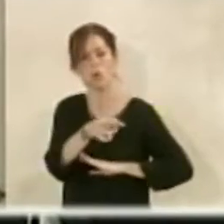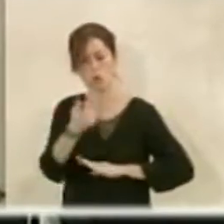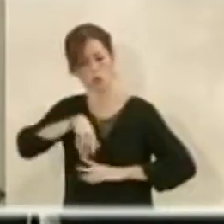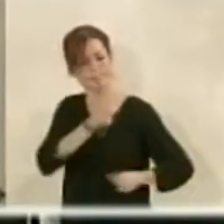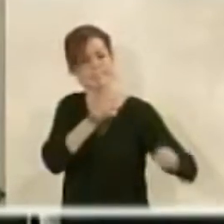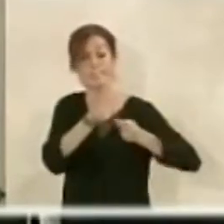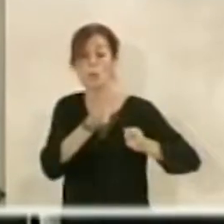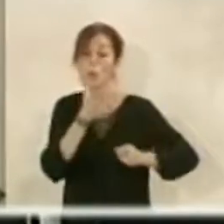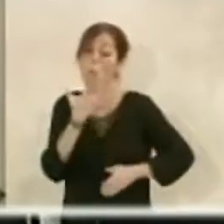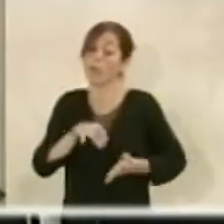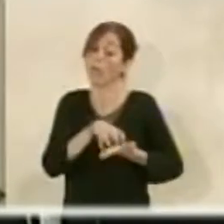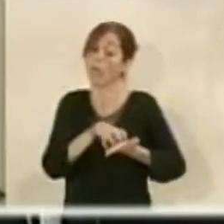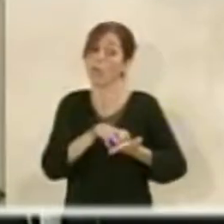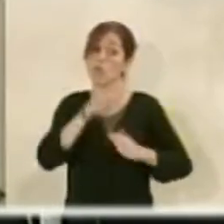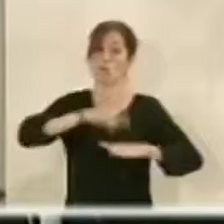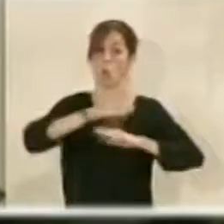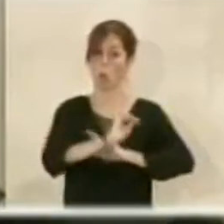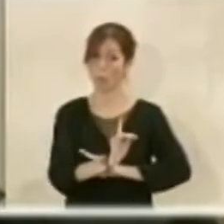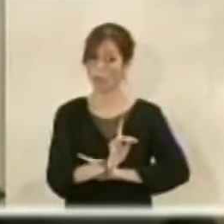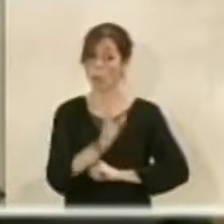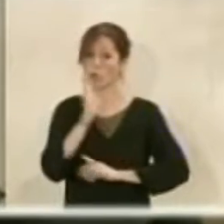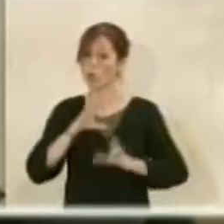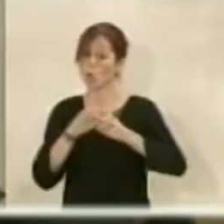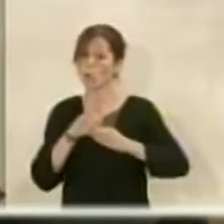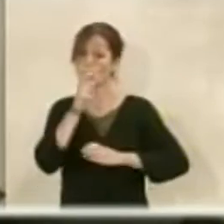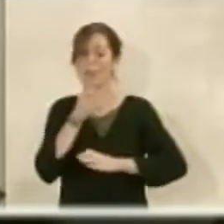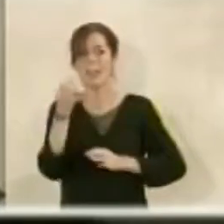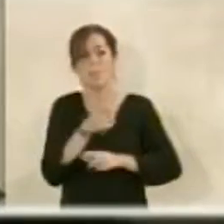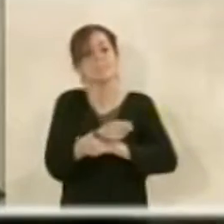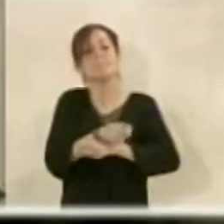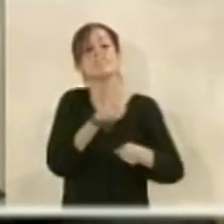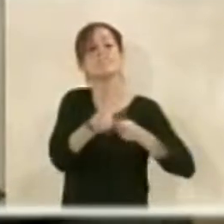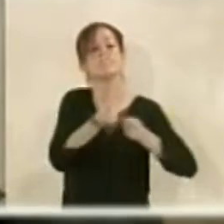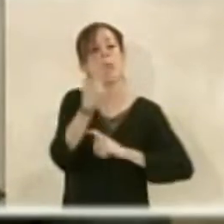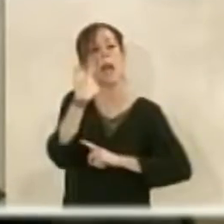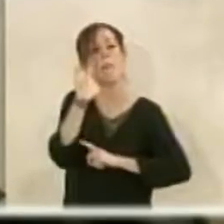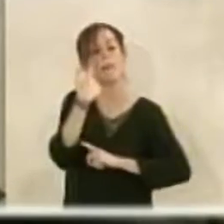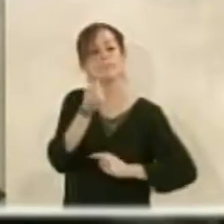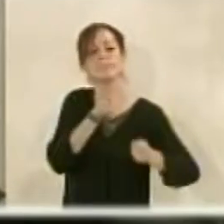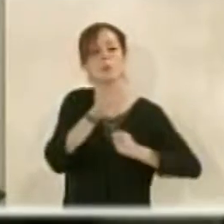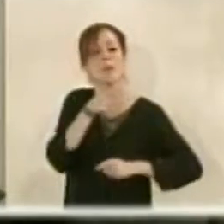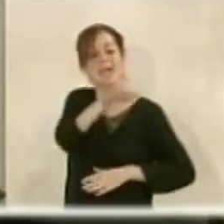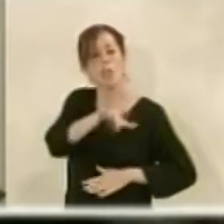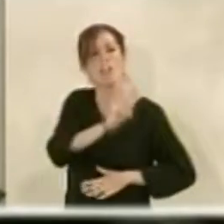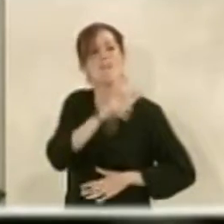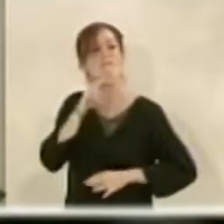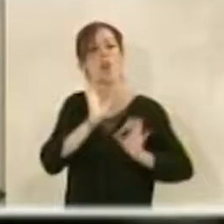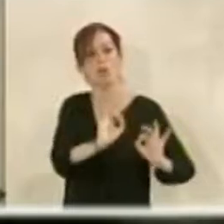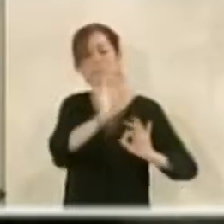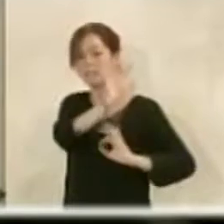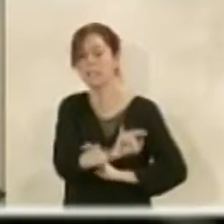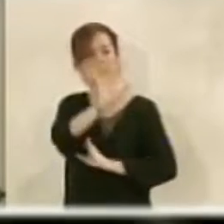duda de que no se haga. Pero ante eso vamos a estar exigentes y vigilantes, porque hay que ponerlo en valor sí o sí.